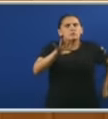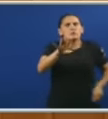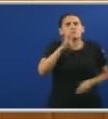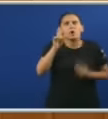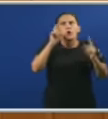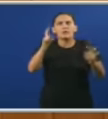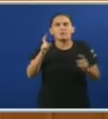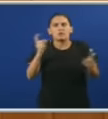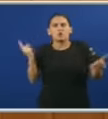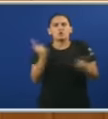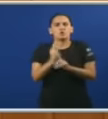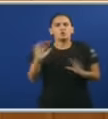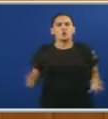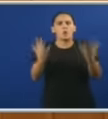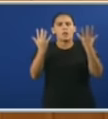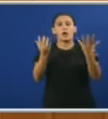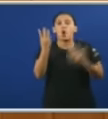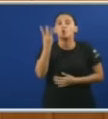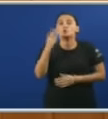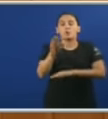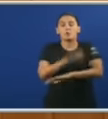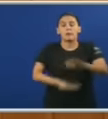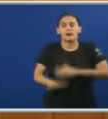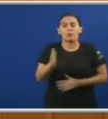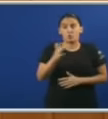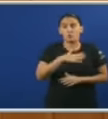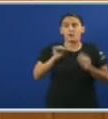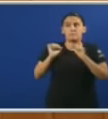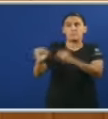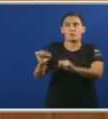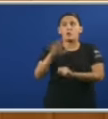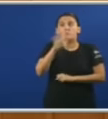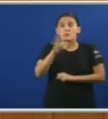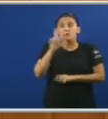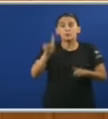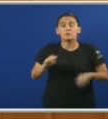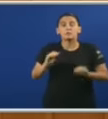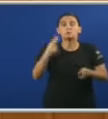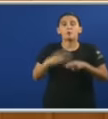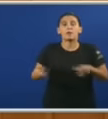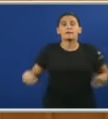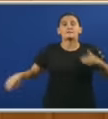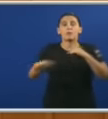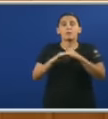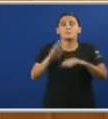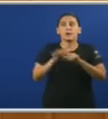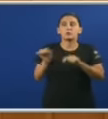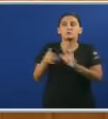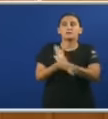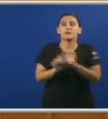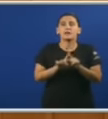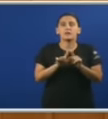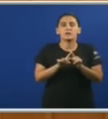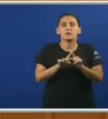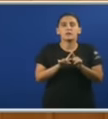Por intentar boicotear A folga do 8M Pero sobre todo Señor Feijó Porque as políticas De igualdade Para vostede Son como un